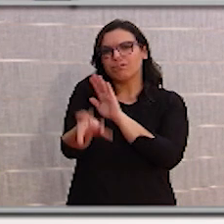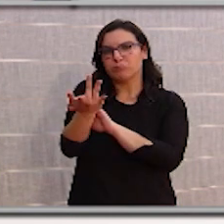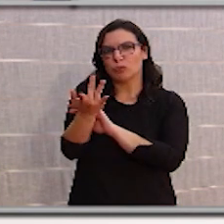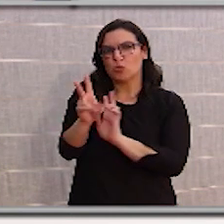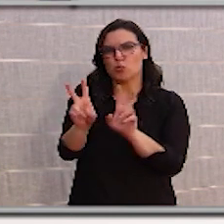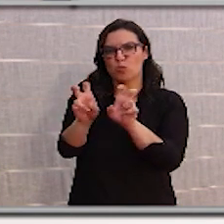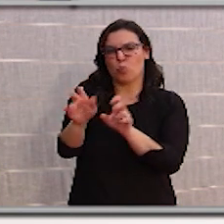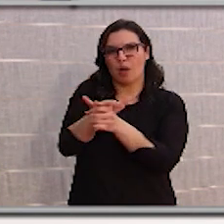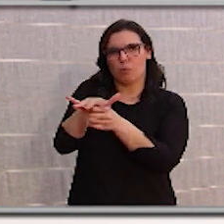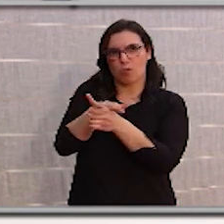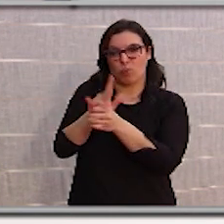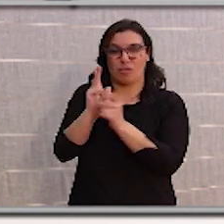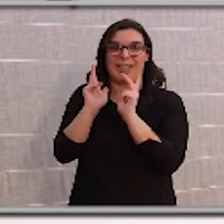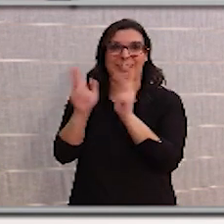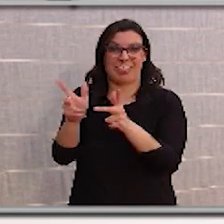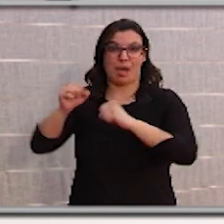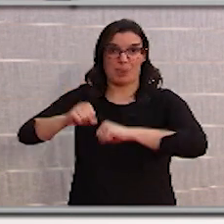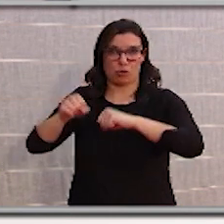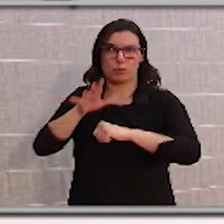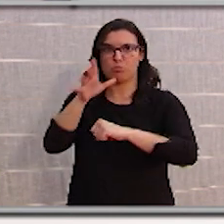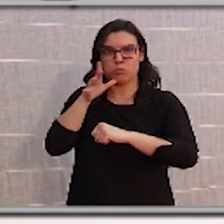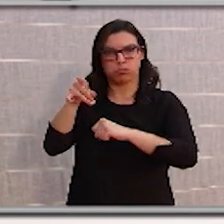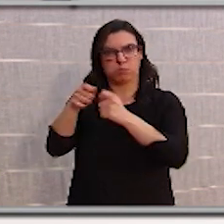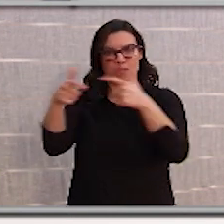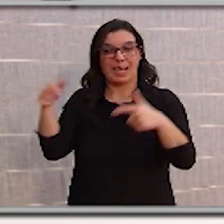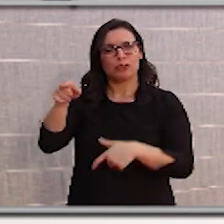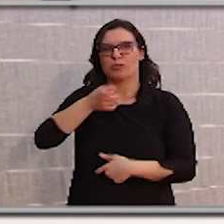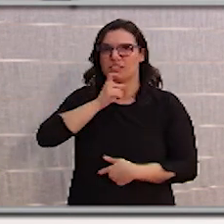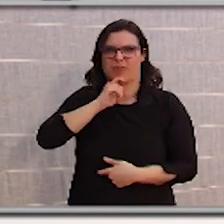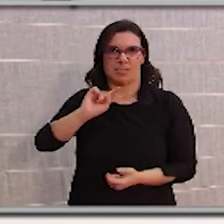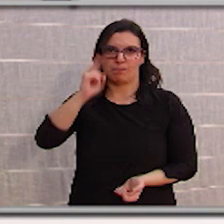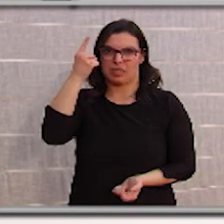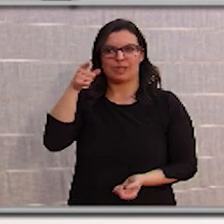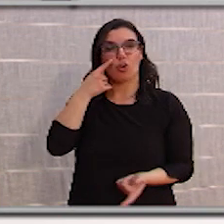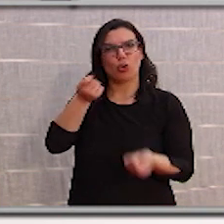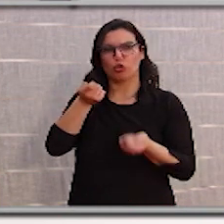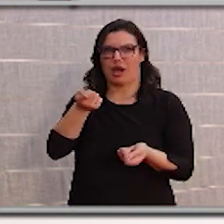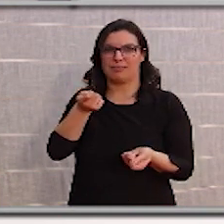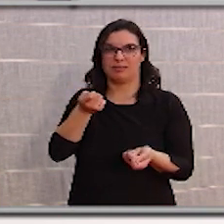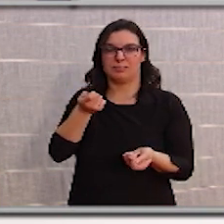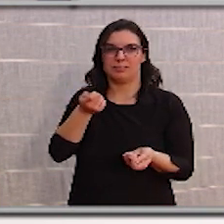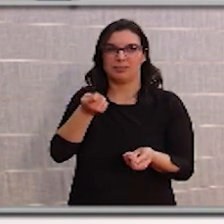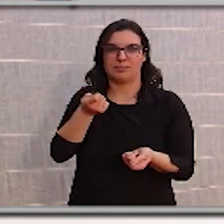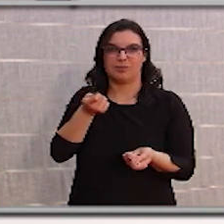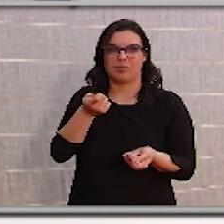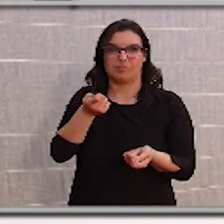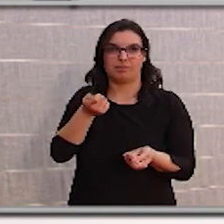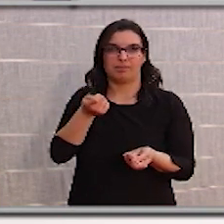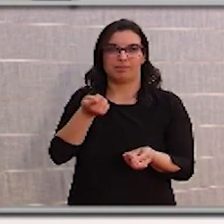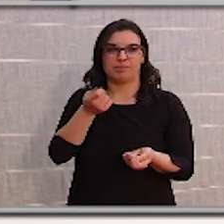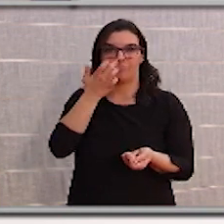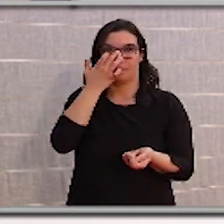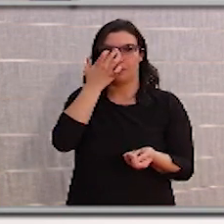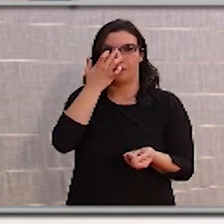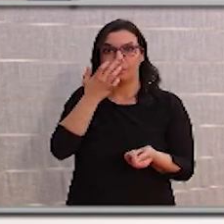residencia de mayores. Es siempre más difícil, será más difícil controlar un episodio epidémico,